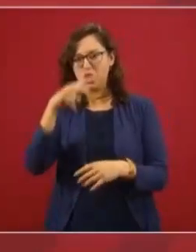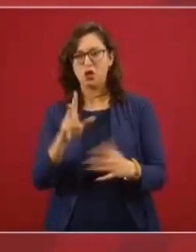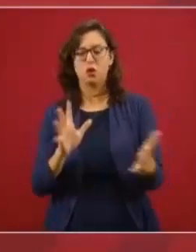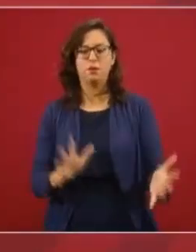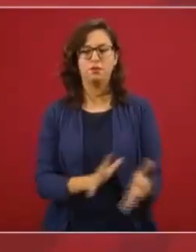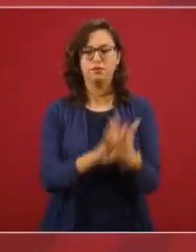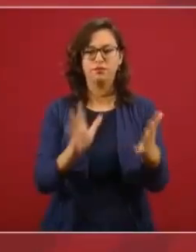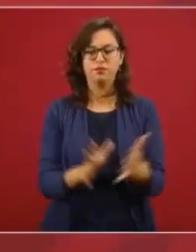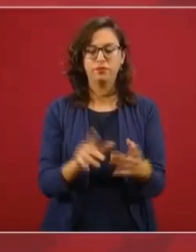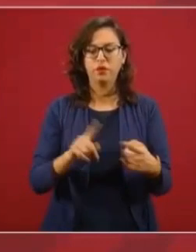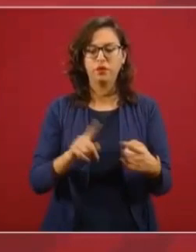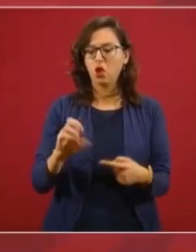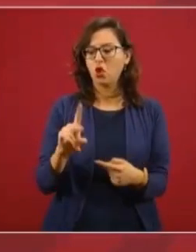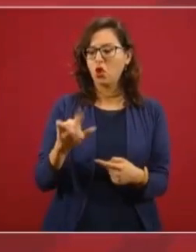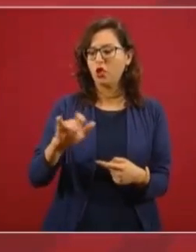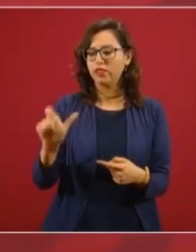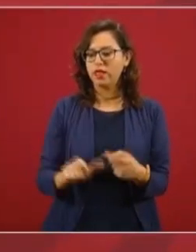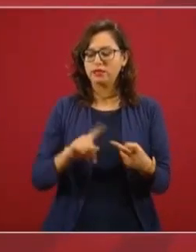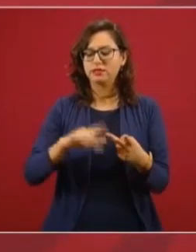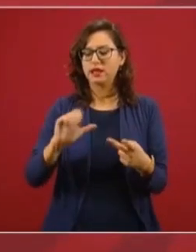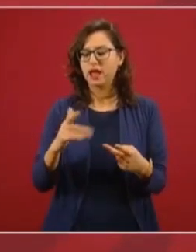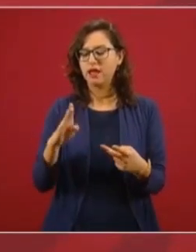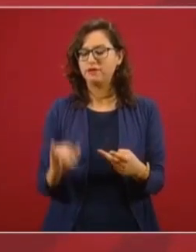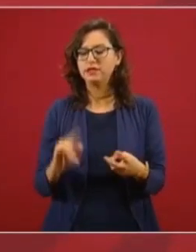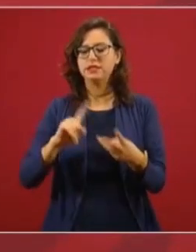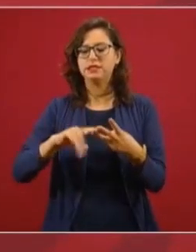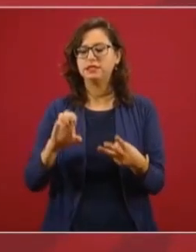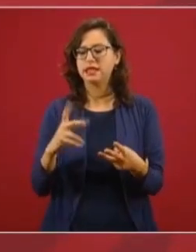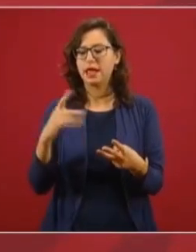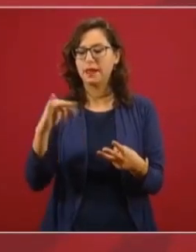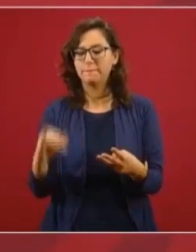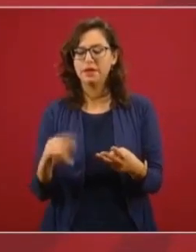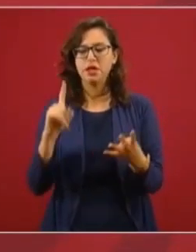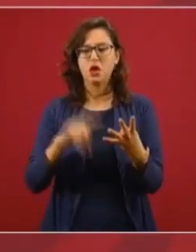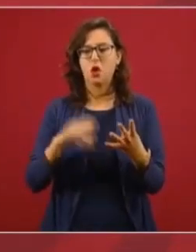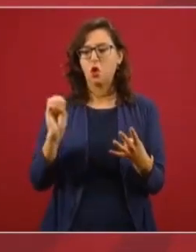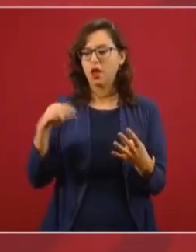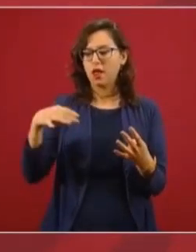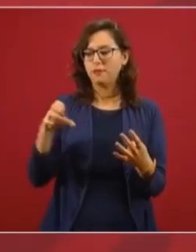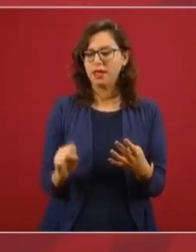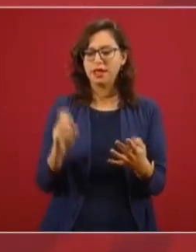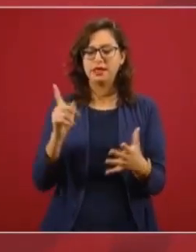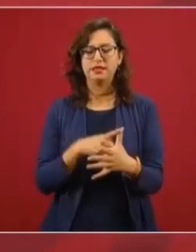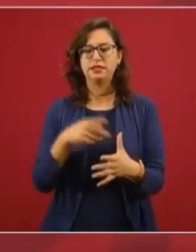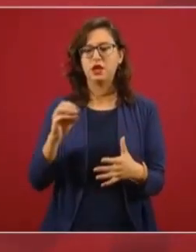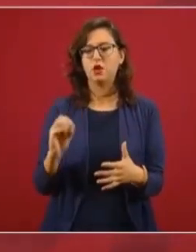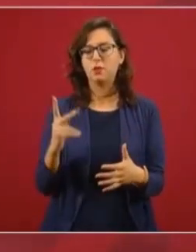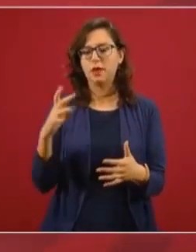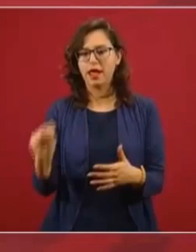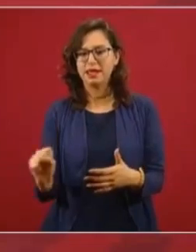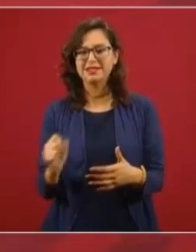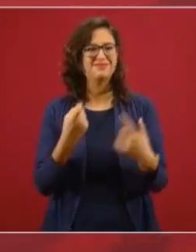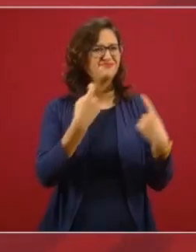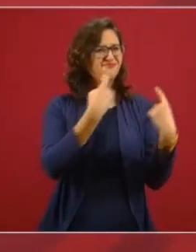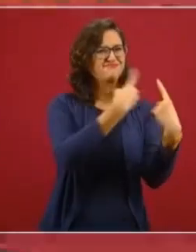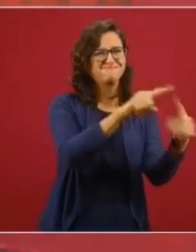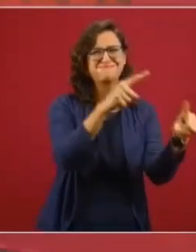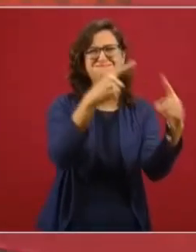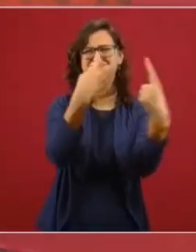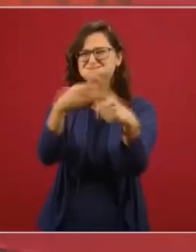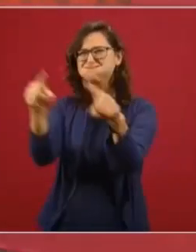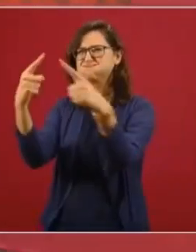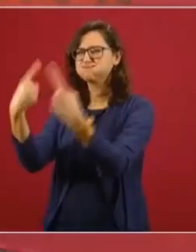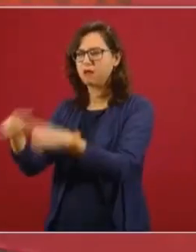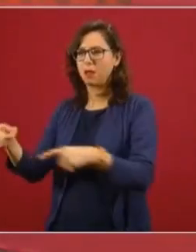COVAX, GAVI, CEPI, OMS, Organización Panamericana de la Salud, en todos los esfuerzos multilaterales